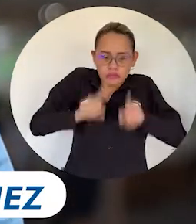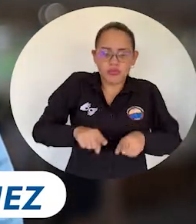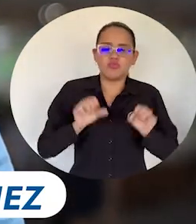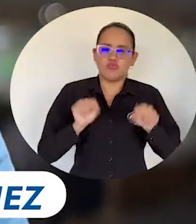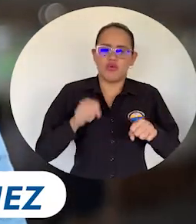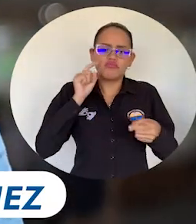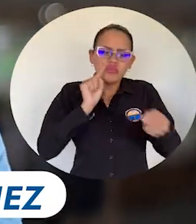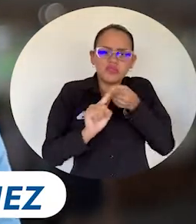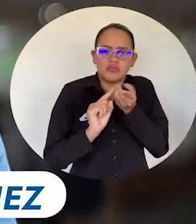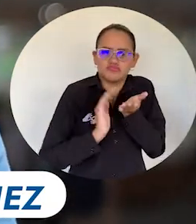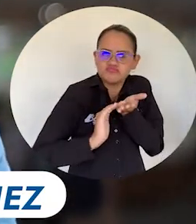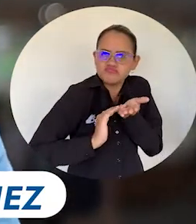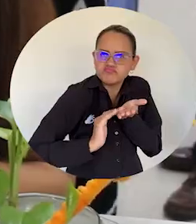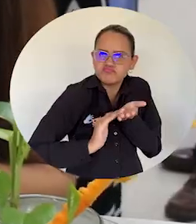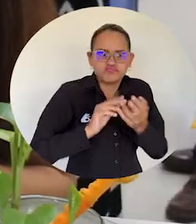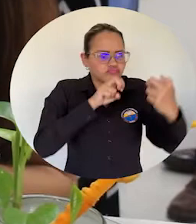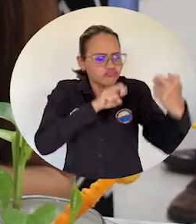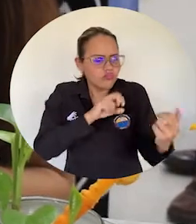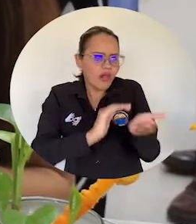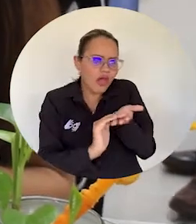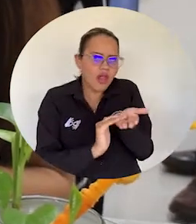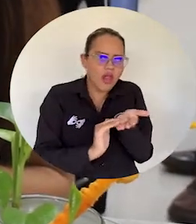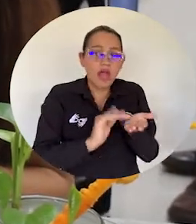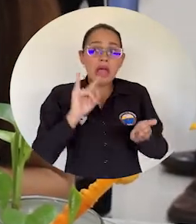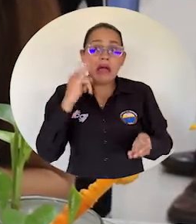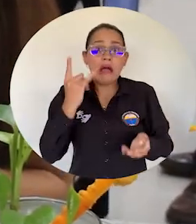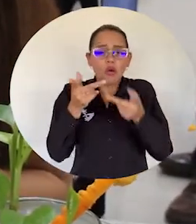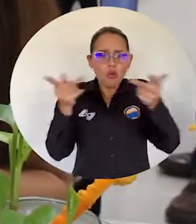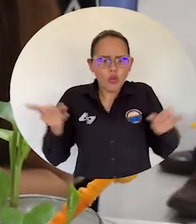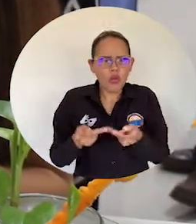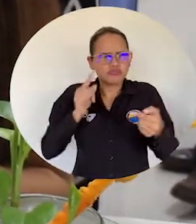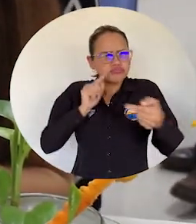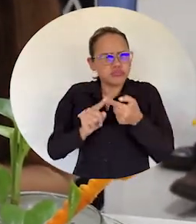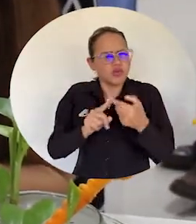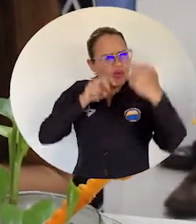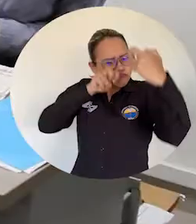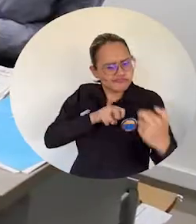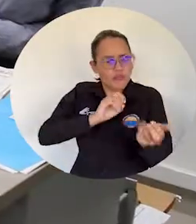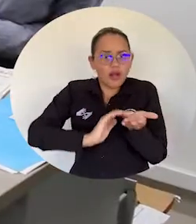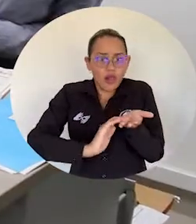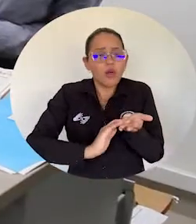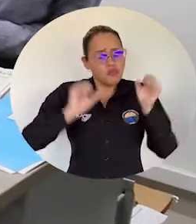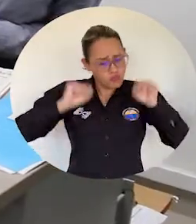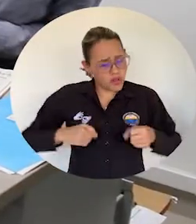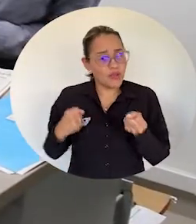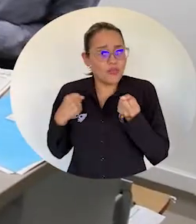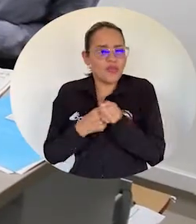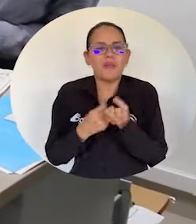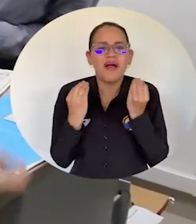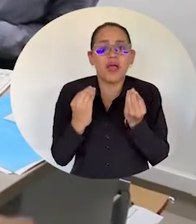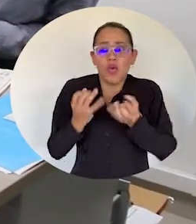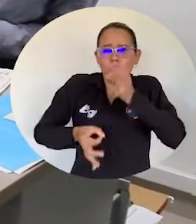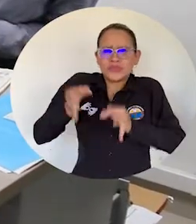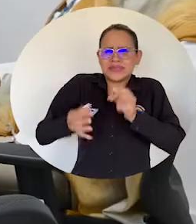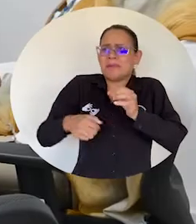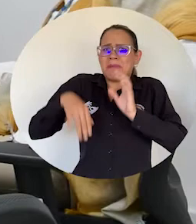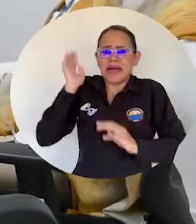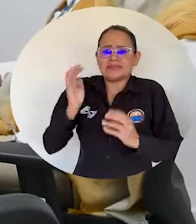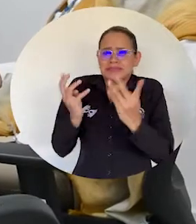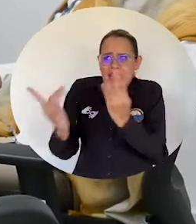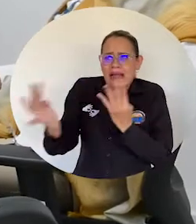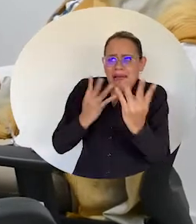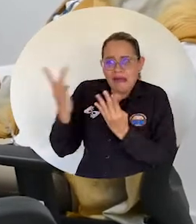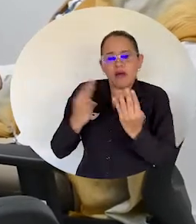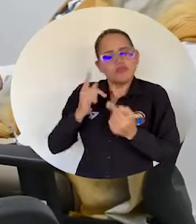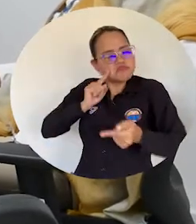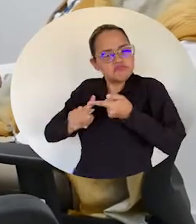en Derecho para que puedan actuar en cualquier centro de conciliación del país y así poder ayudar a descongestionar la justicia, pero sobre todo ayudar